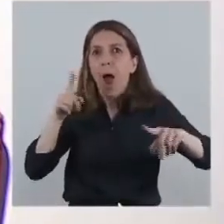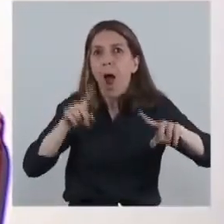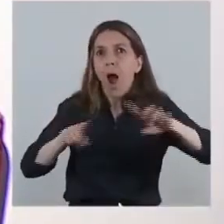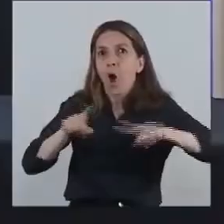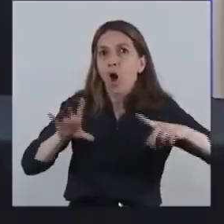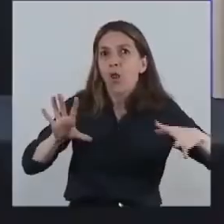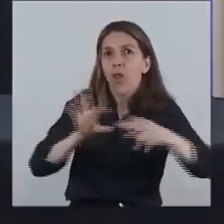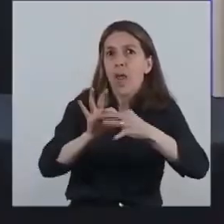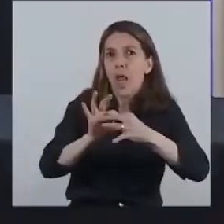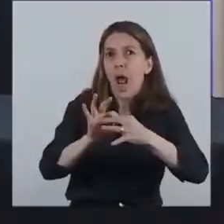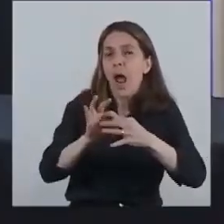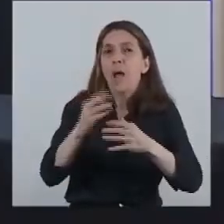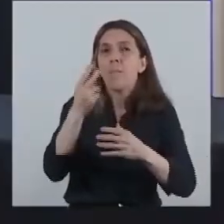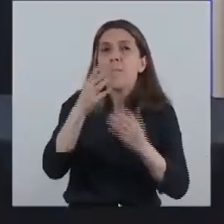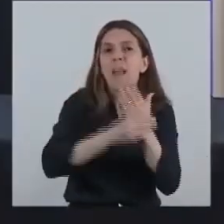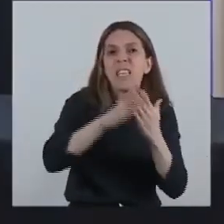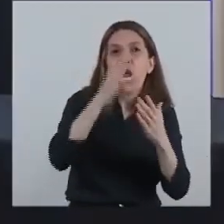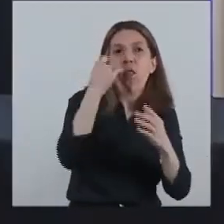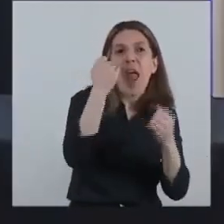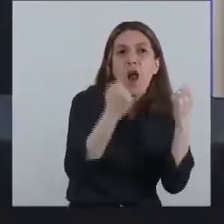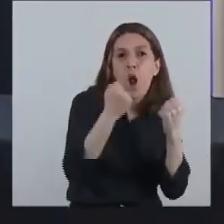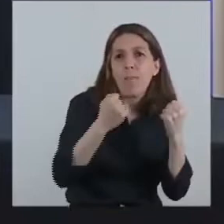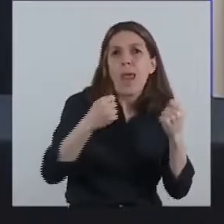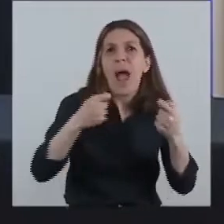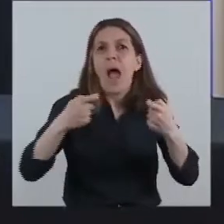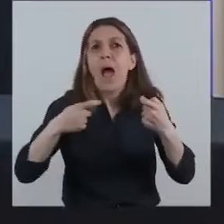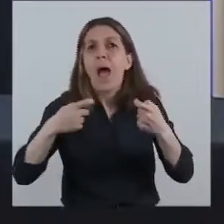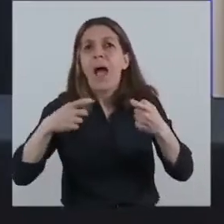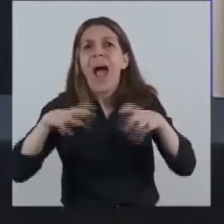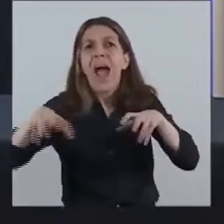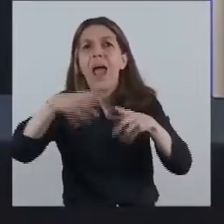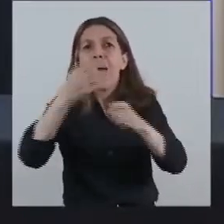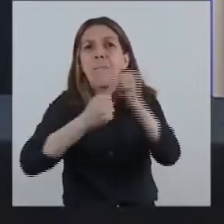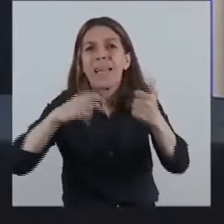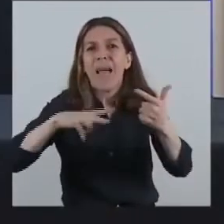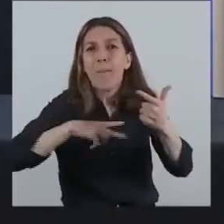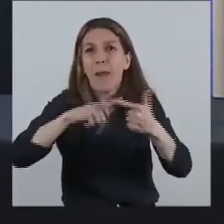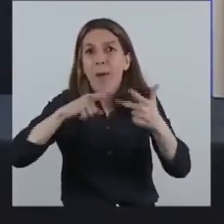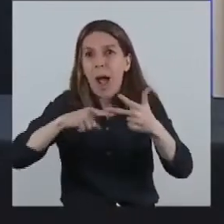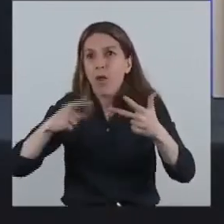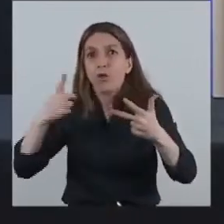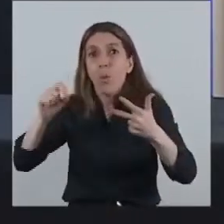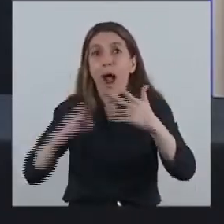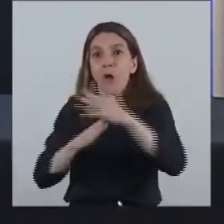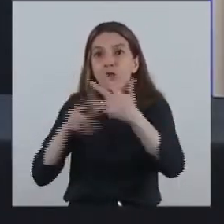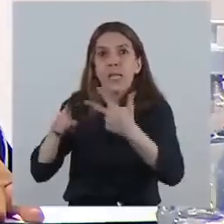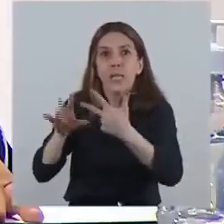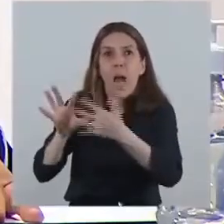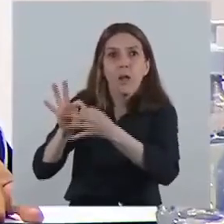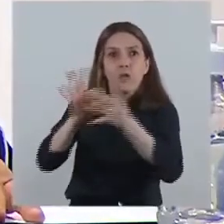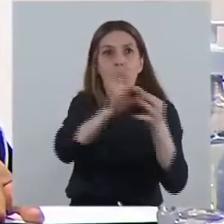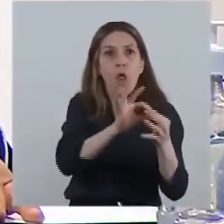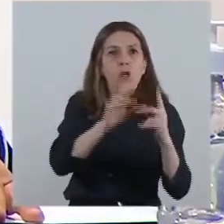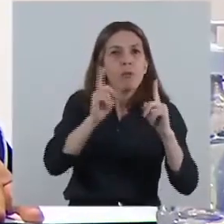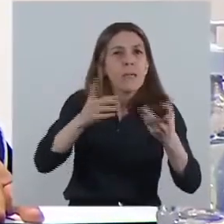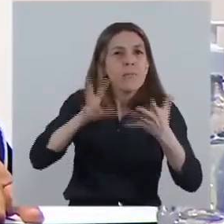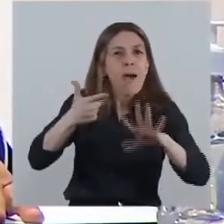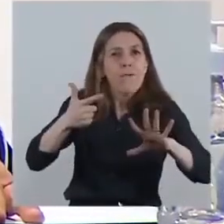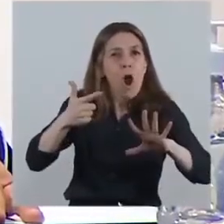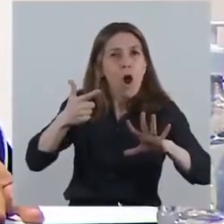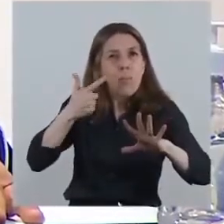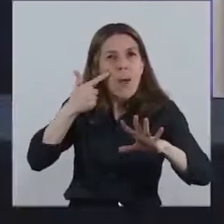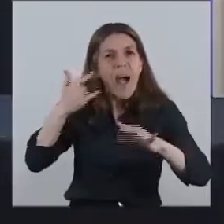Economía y el Banco Central avancen en políticas macroeconómicas sobre ese alineamiento buscando generar